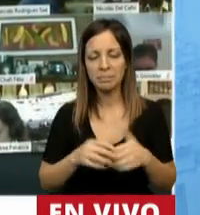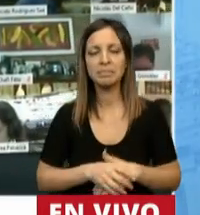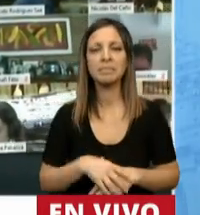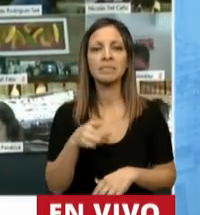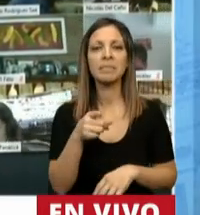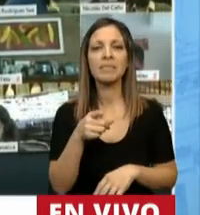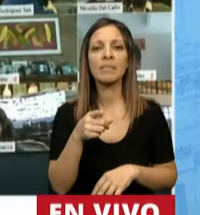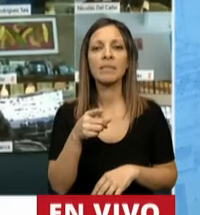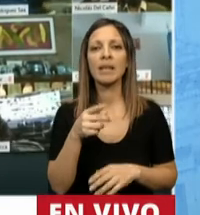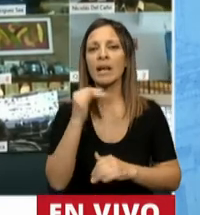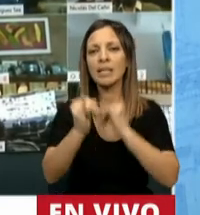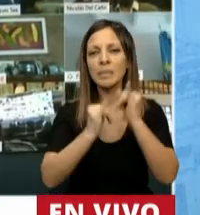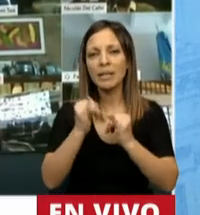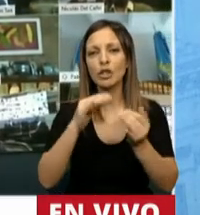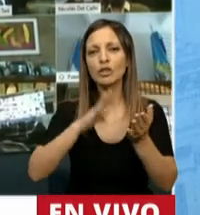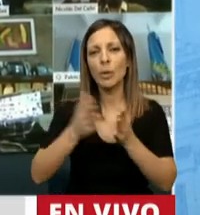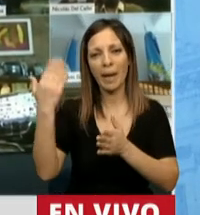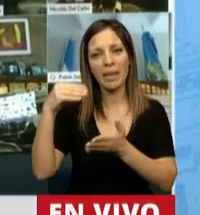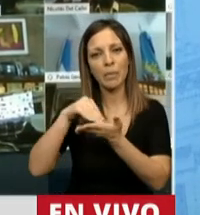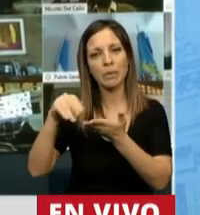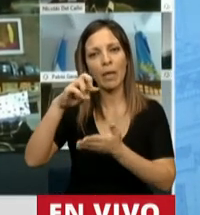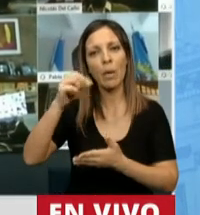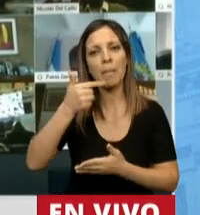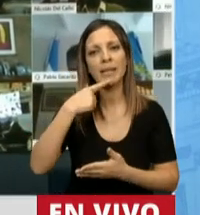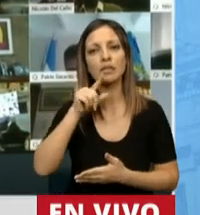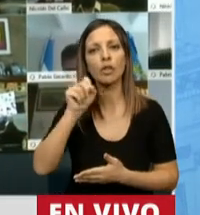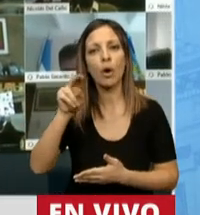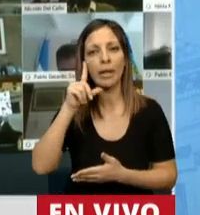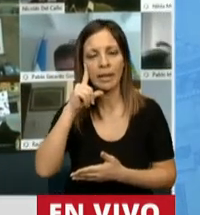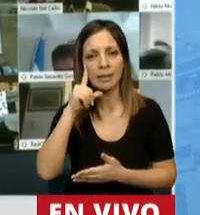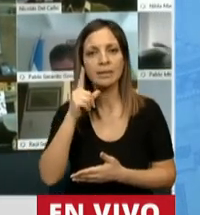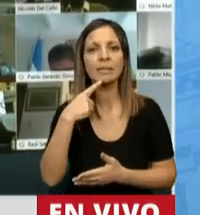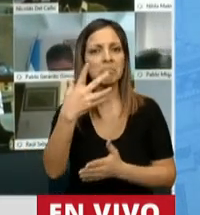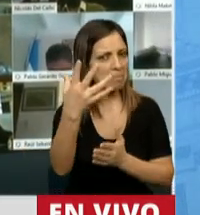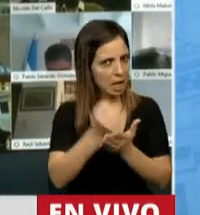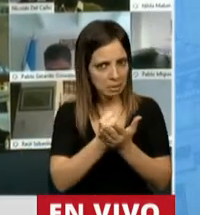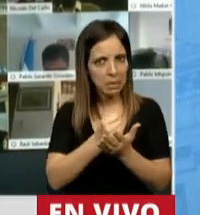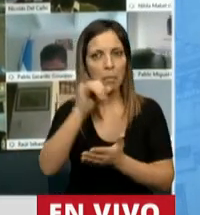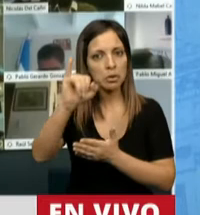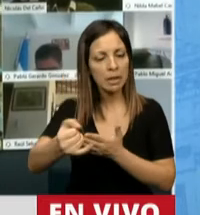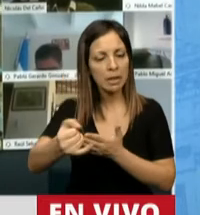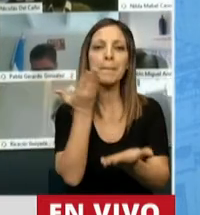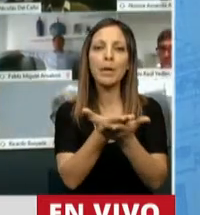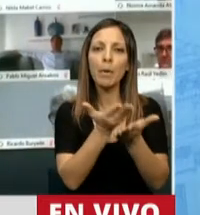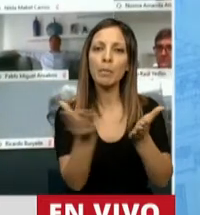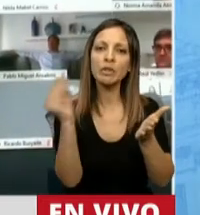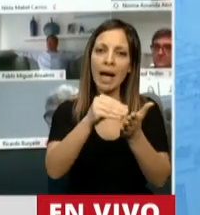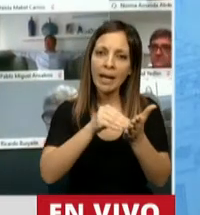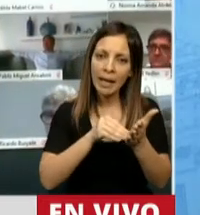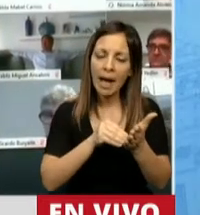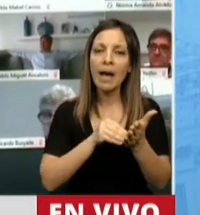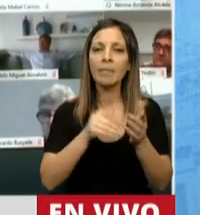El planteo del Diputado Pastori y otros está aceptado, proponemos agregarlo luego del